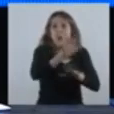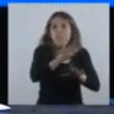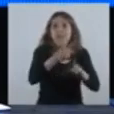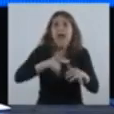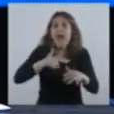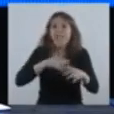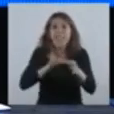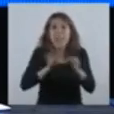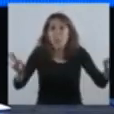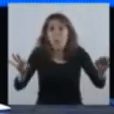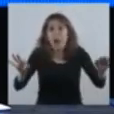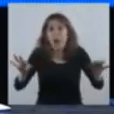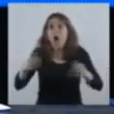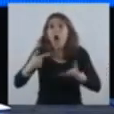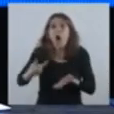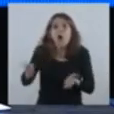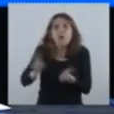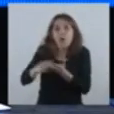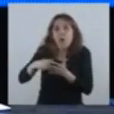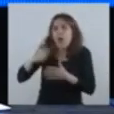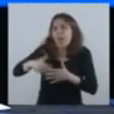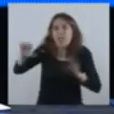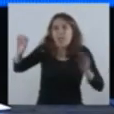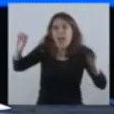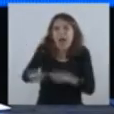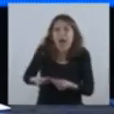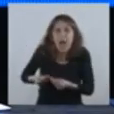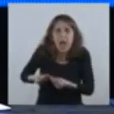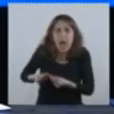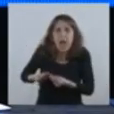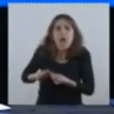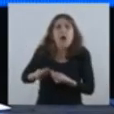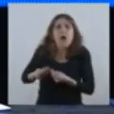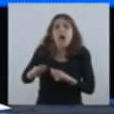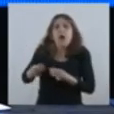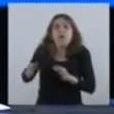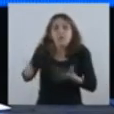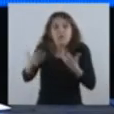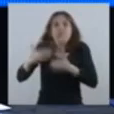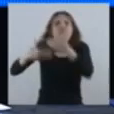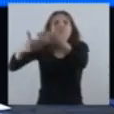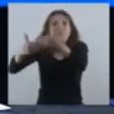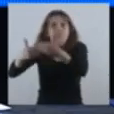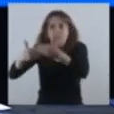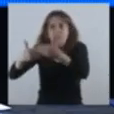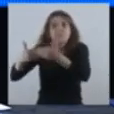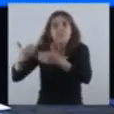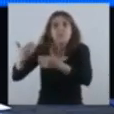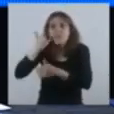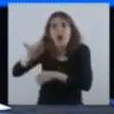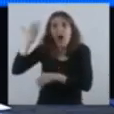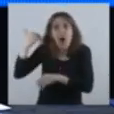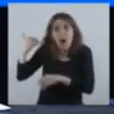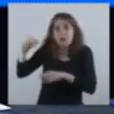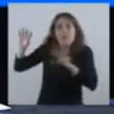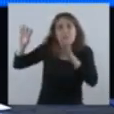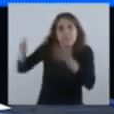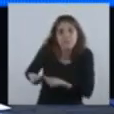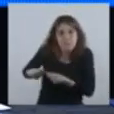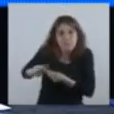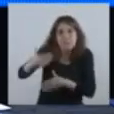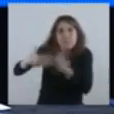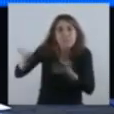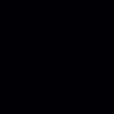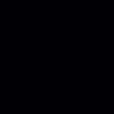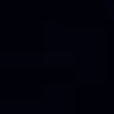Otra vez nos hicieron tropezar, y otra vez nos caímos, y otra vez nos levantaremos, y otra vez haremos el país que